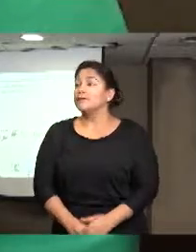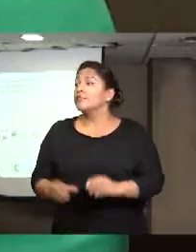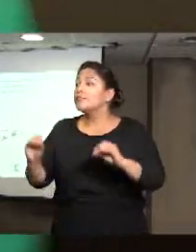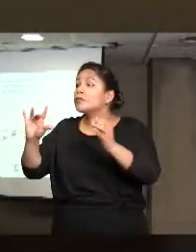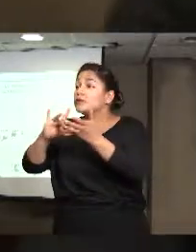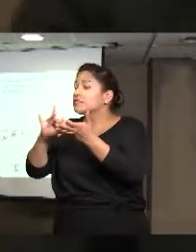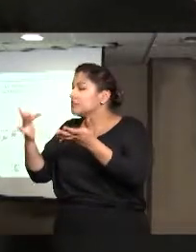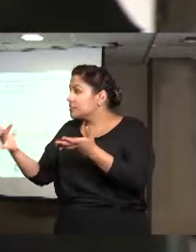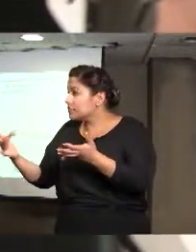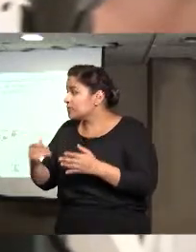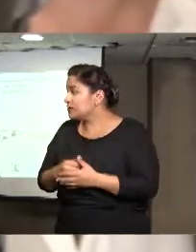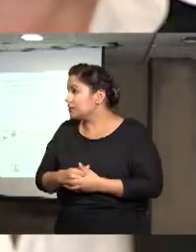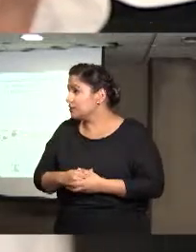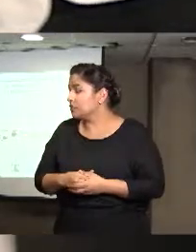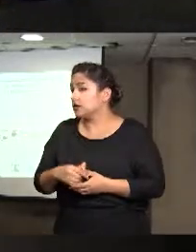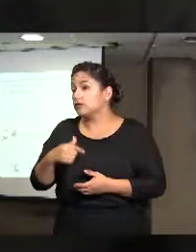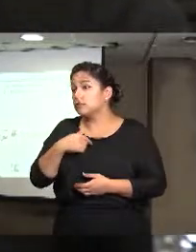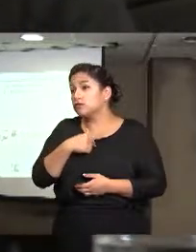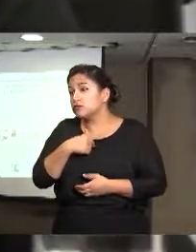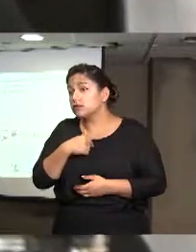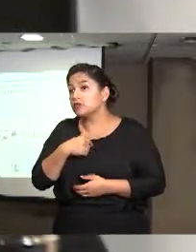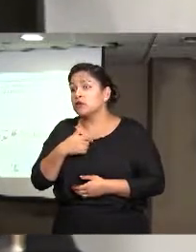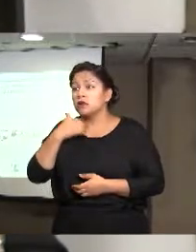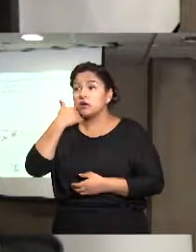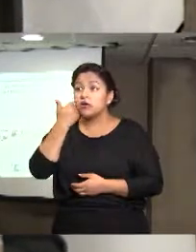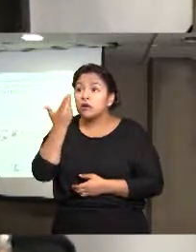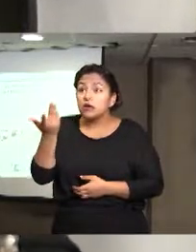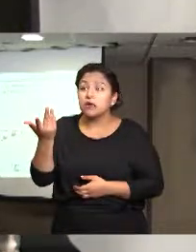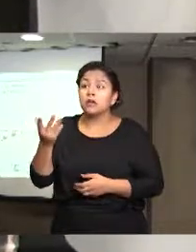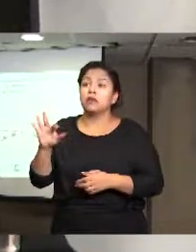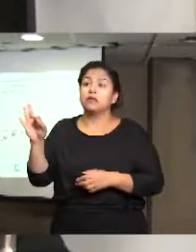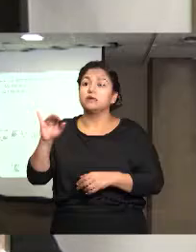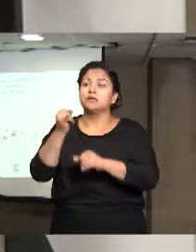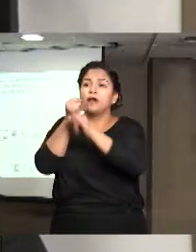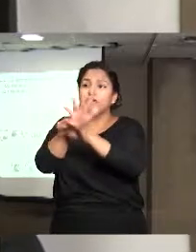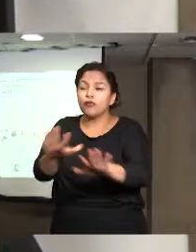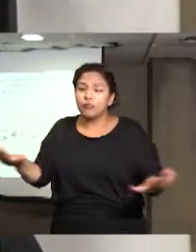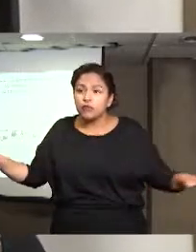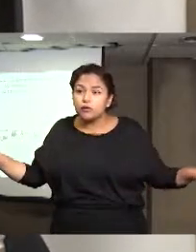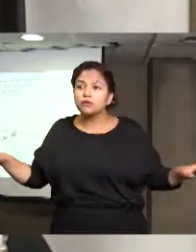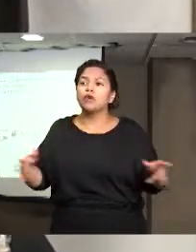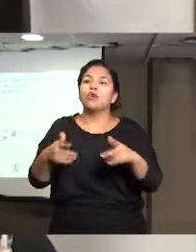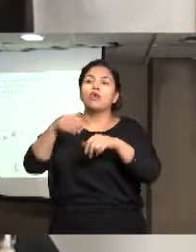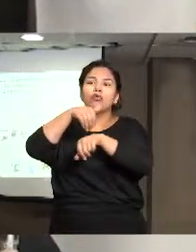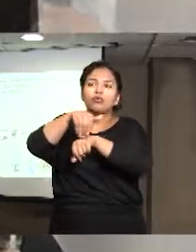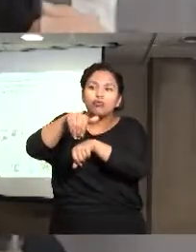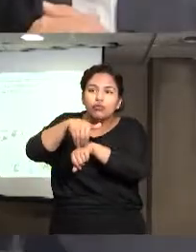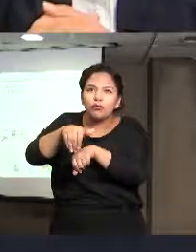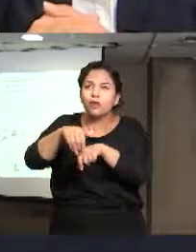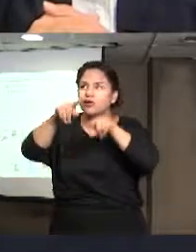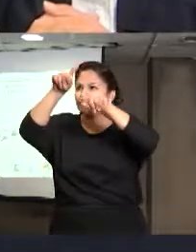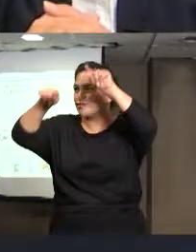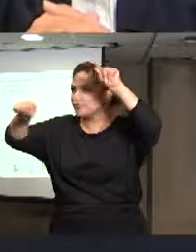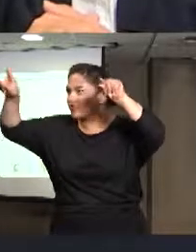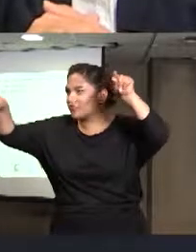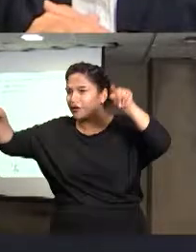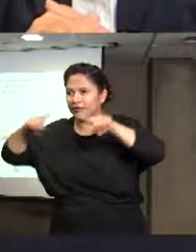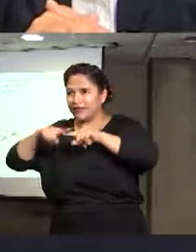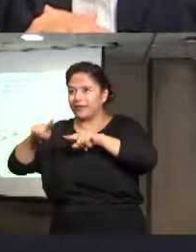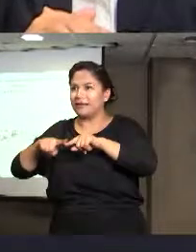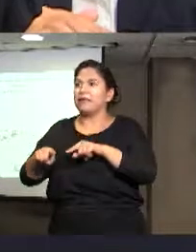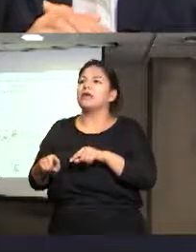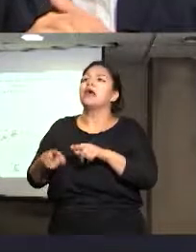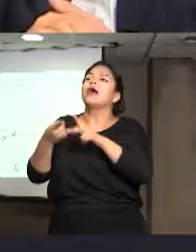gracias. Me imagino que quieren información de datos, de cifras. En la entrada hay unos